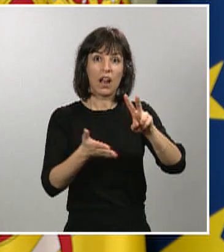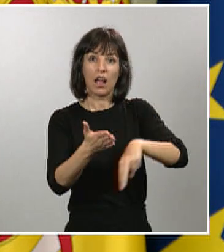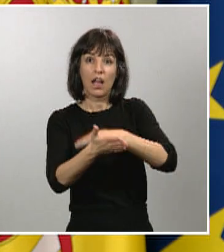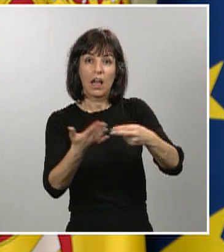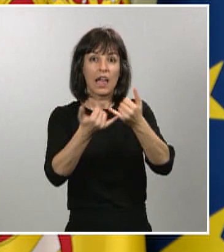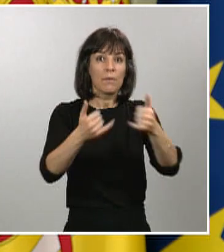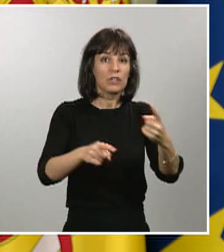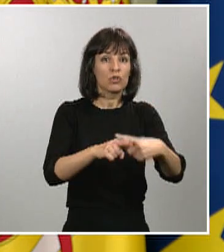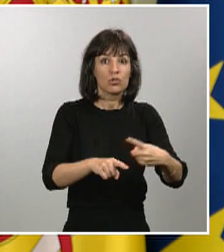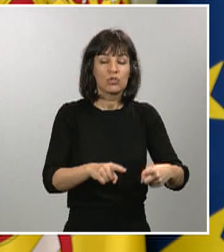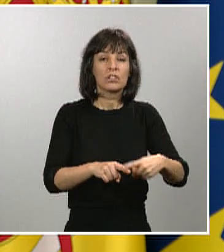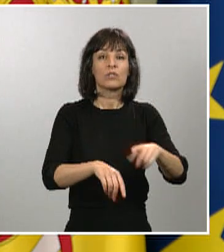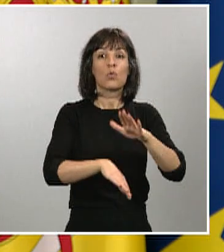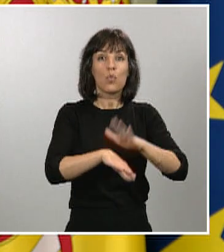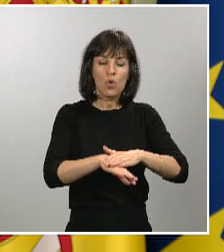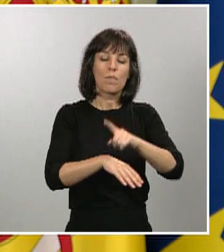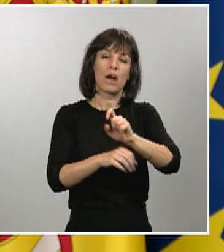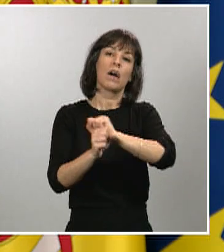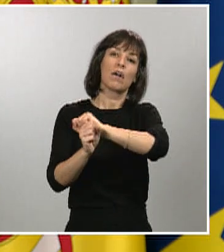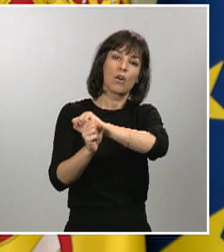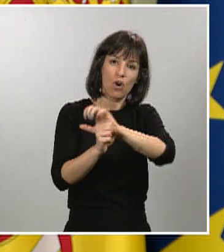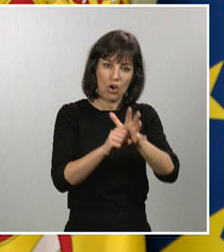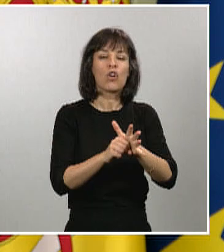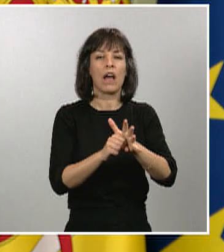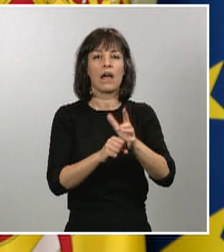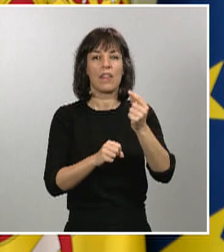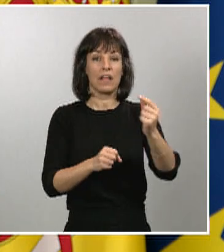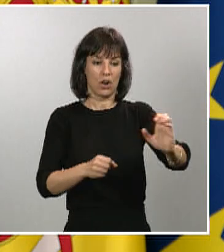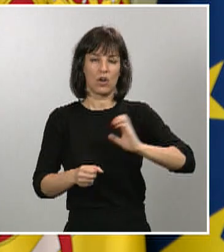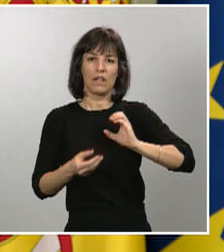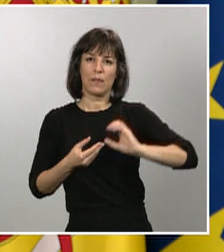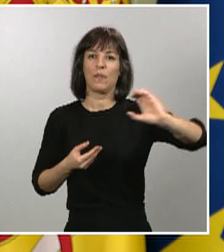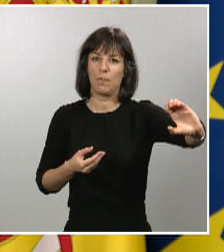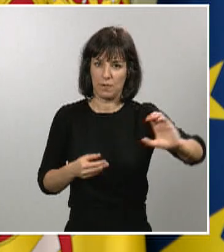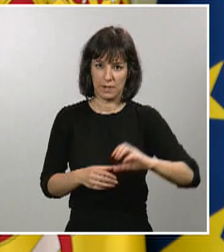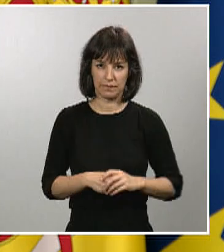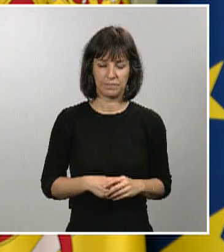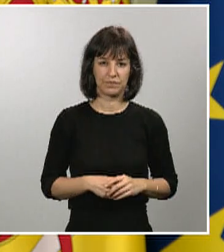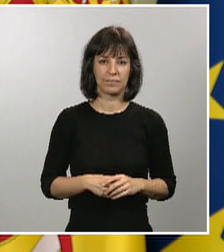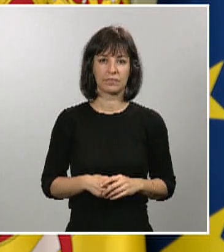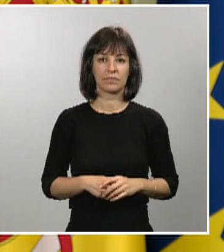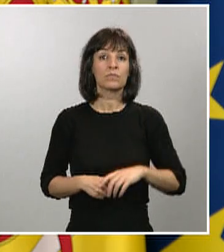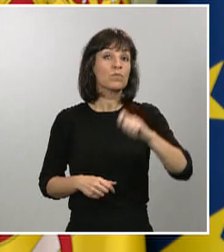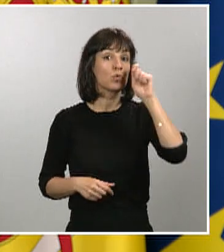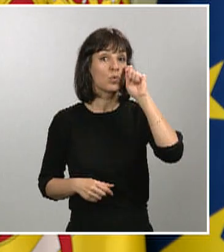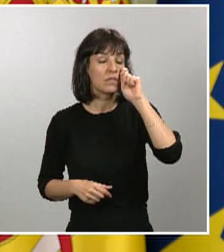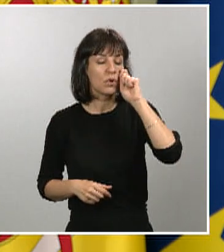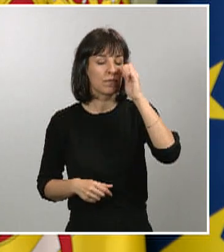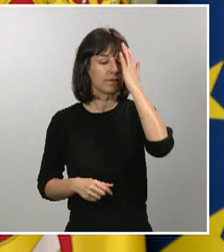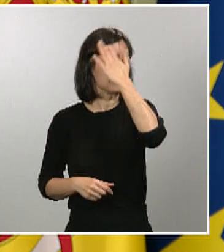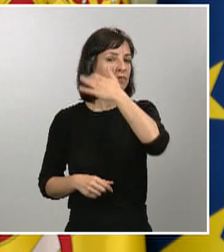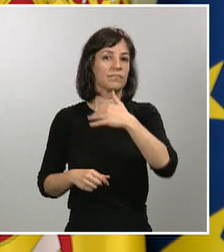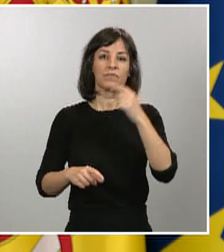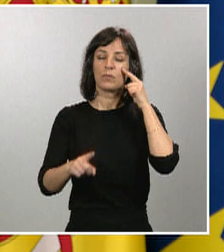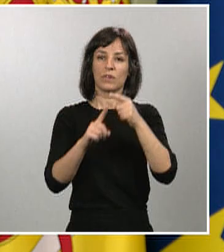como consecuencia del COVID-19. En materia de turismo, con el fin de asegurar la liquidez y,